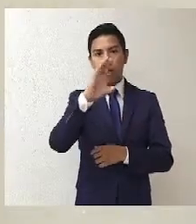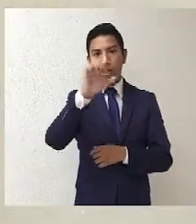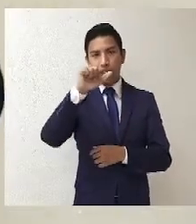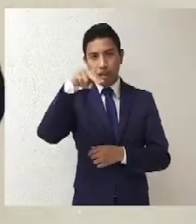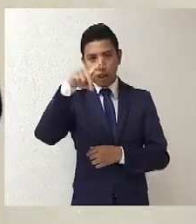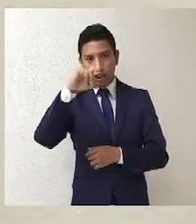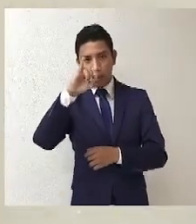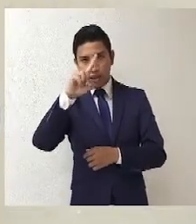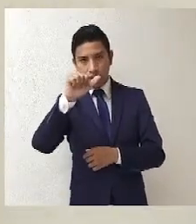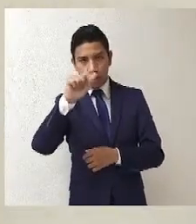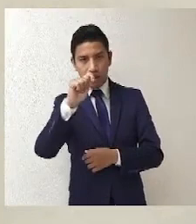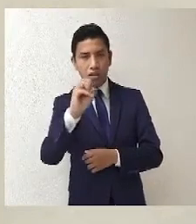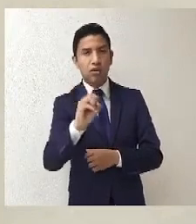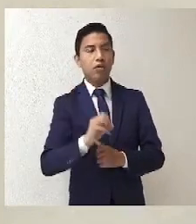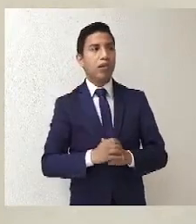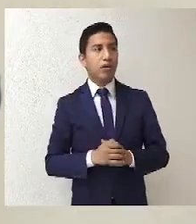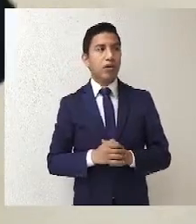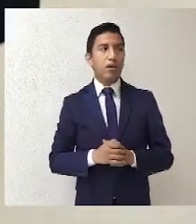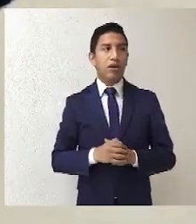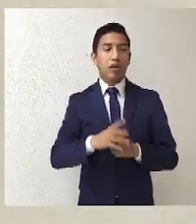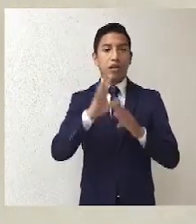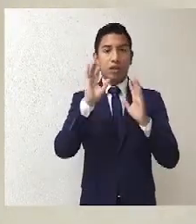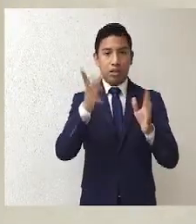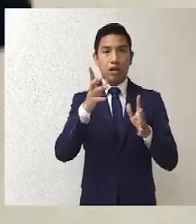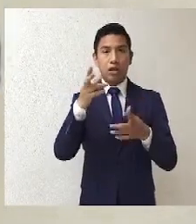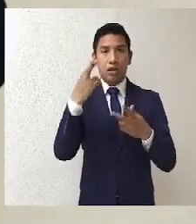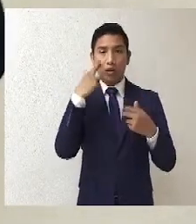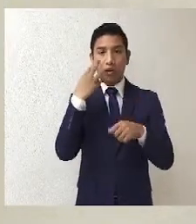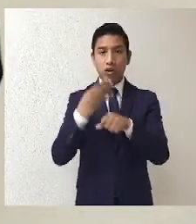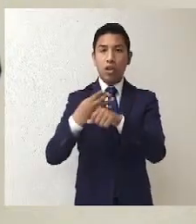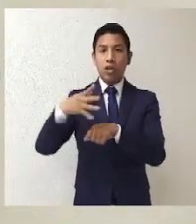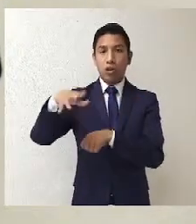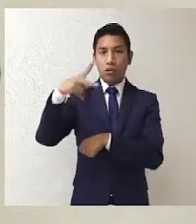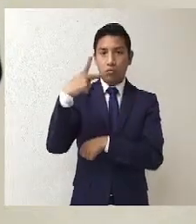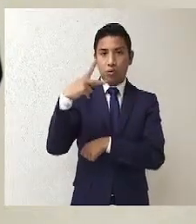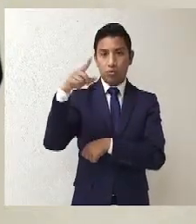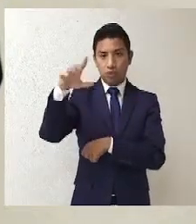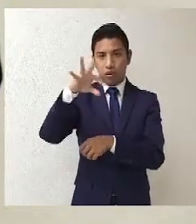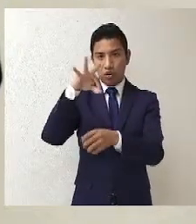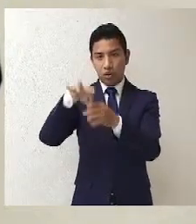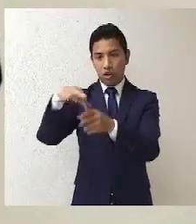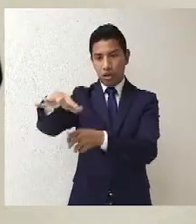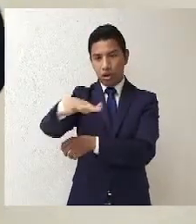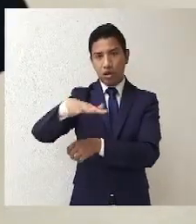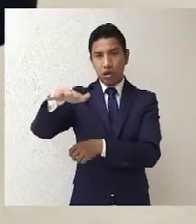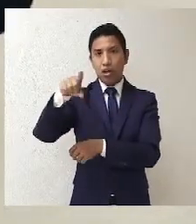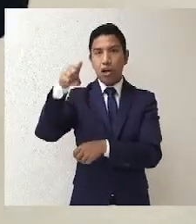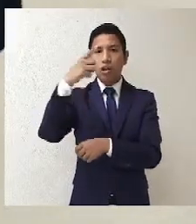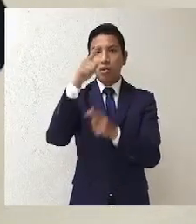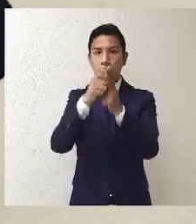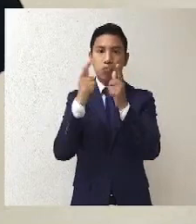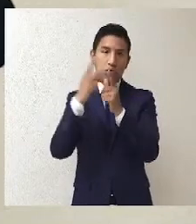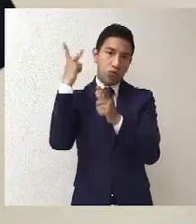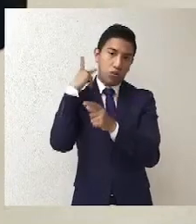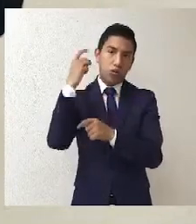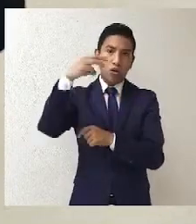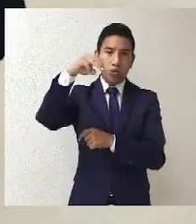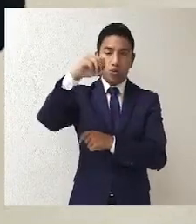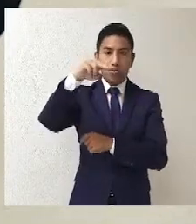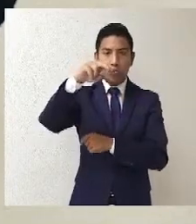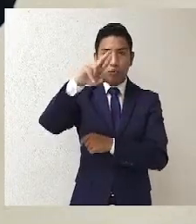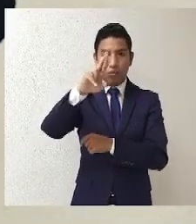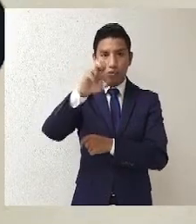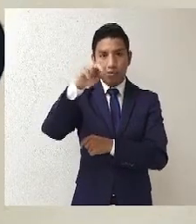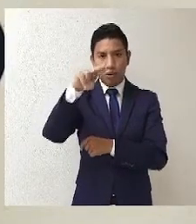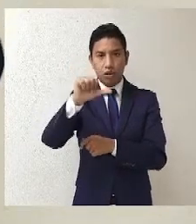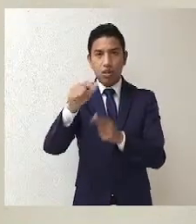Una vez que la Comisión Nacional de Elecciones, que es un órgano interno de Morena, analizara políticamente